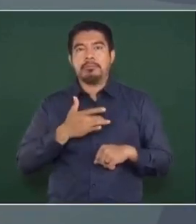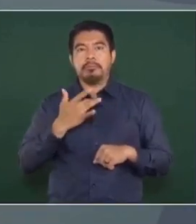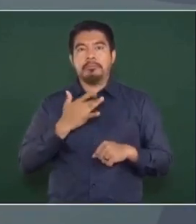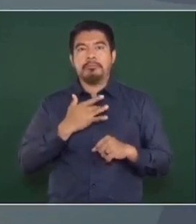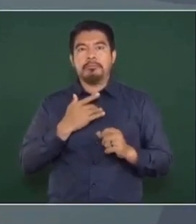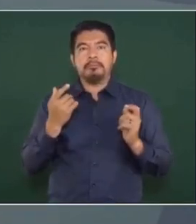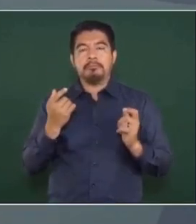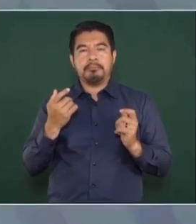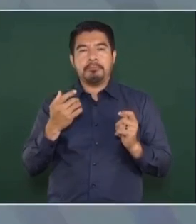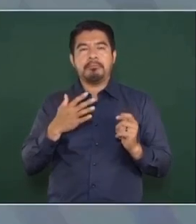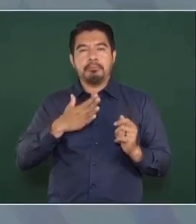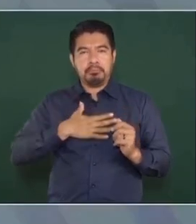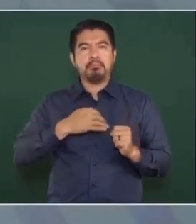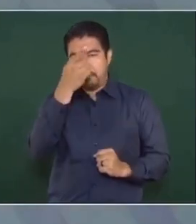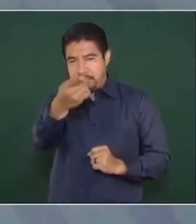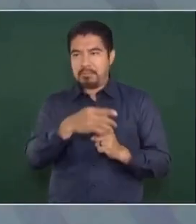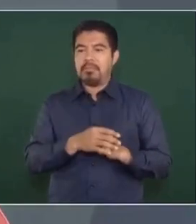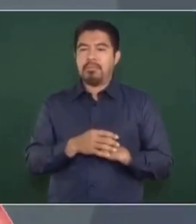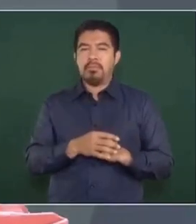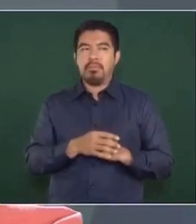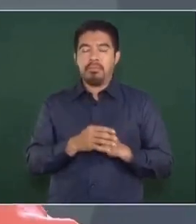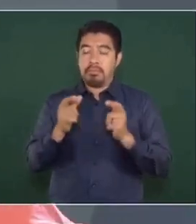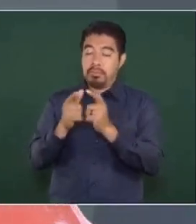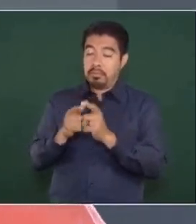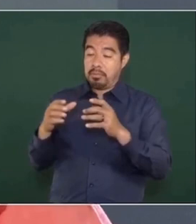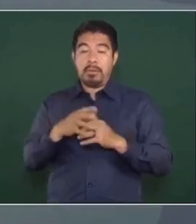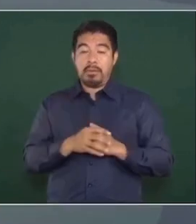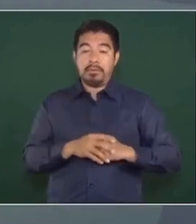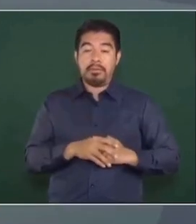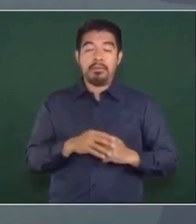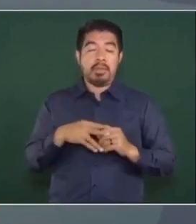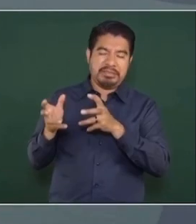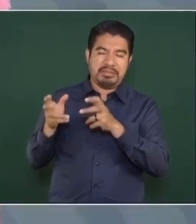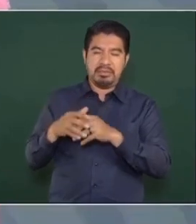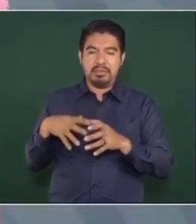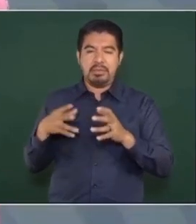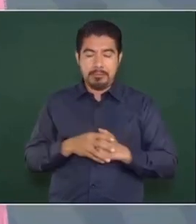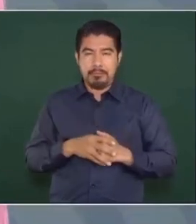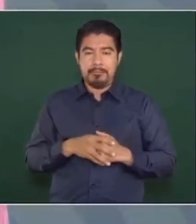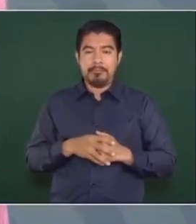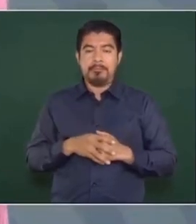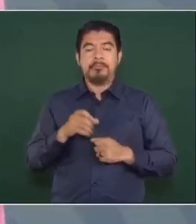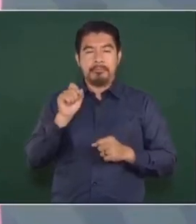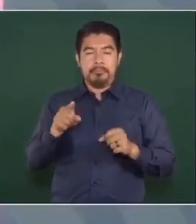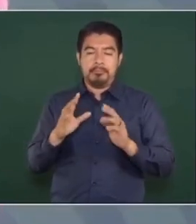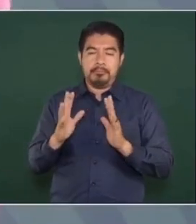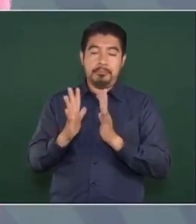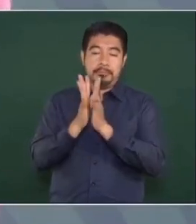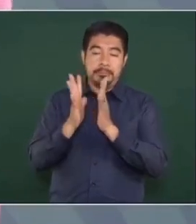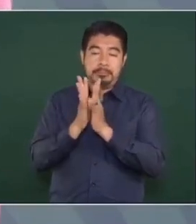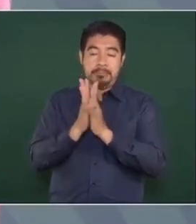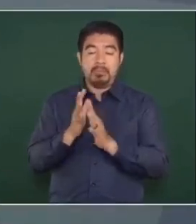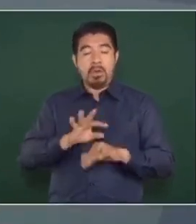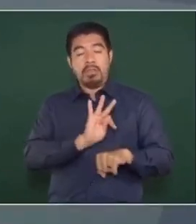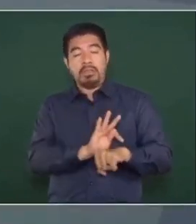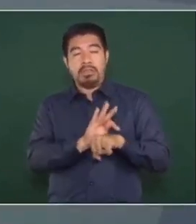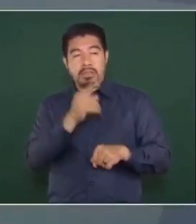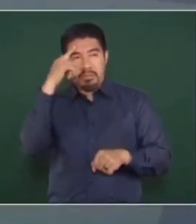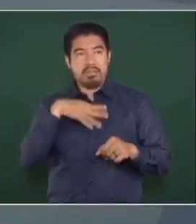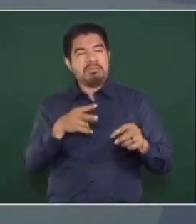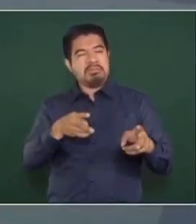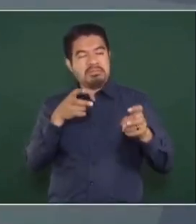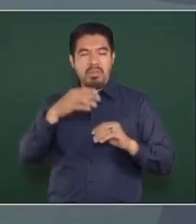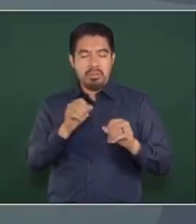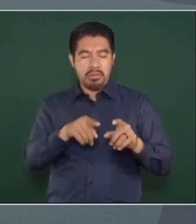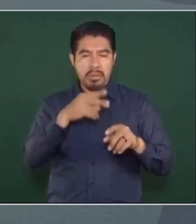de que ese grupo ha convalidado el saqueo o fue partícipe convalidando el saqueo que se